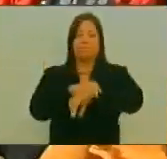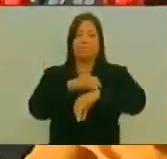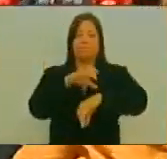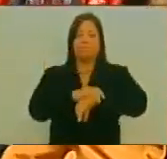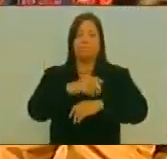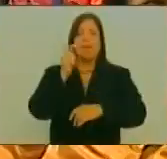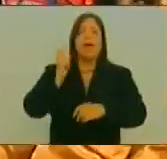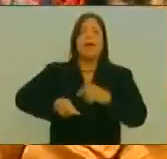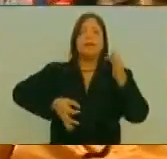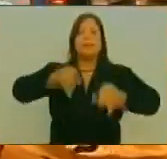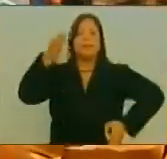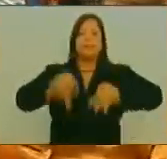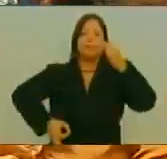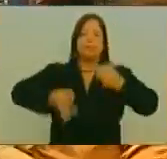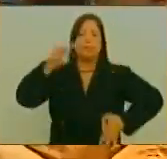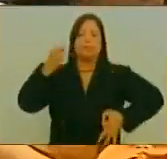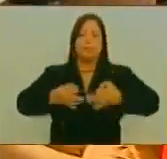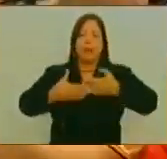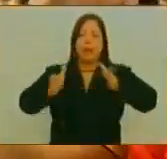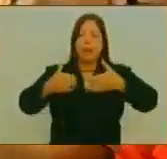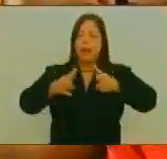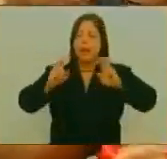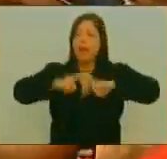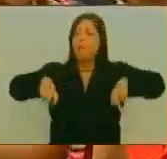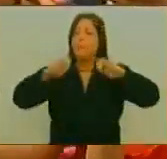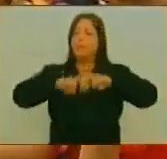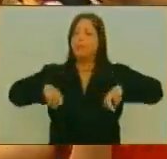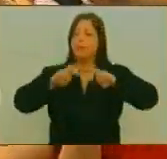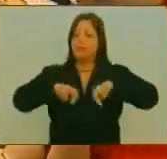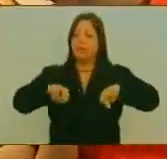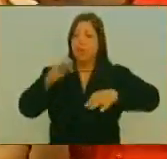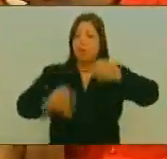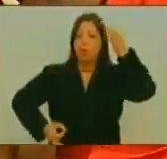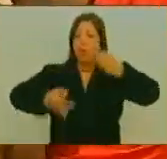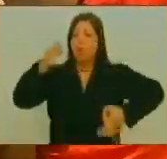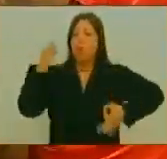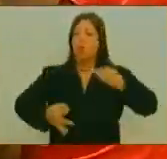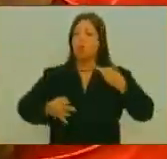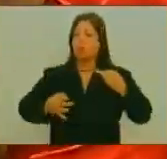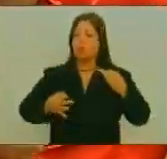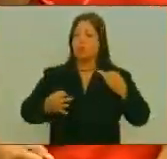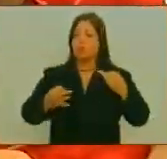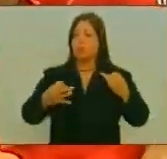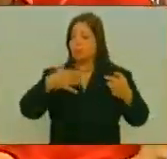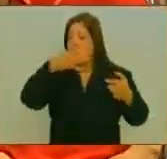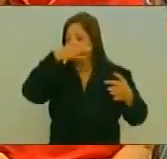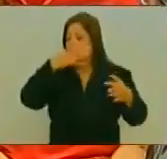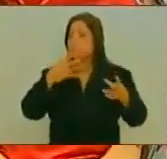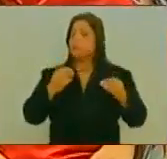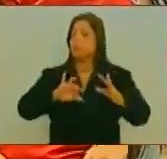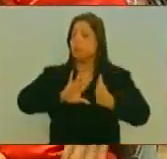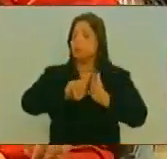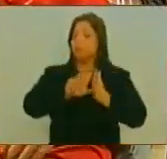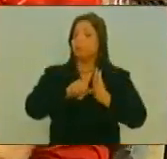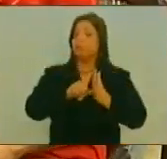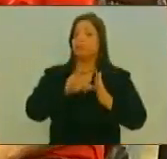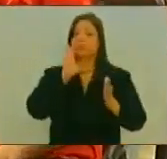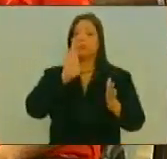los tribunales Para la apertura de investigaciones Y juicios por presuntos hechos ilícitos